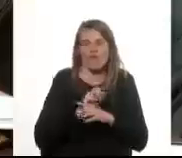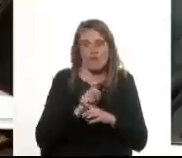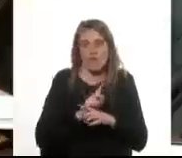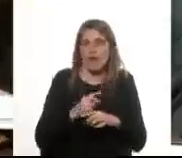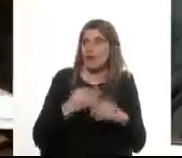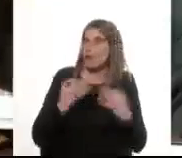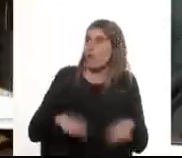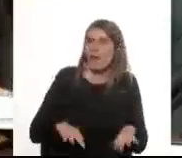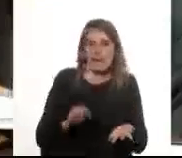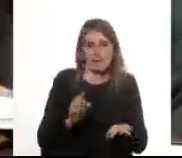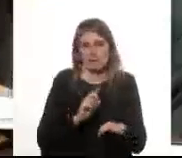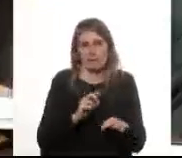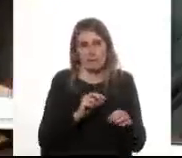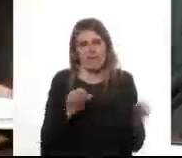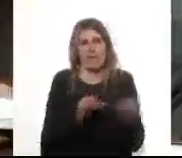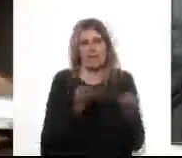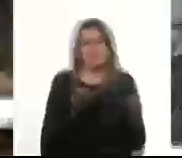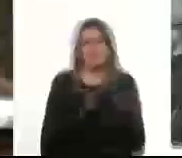fenómeno